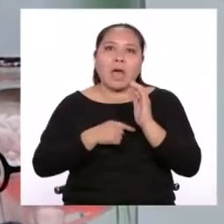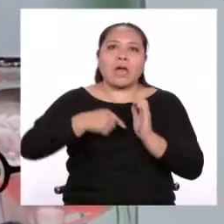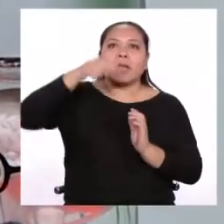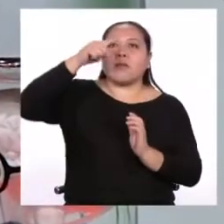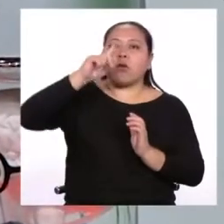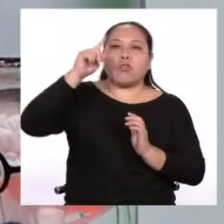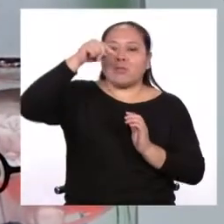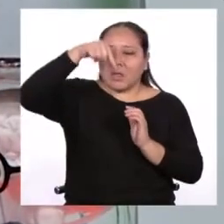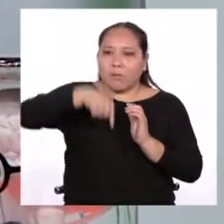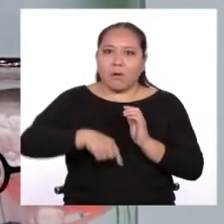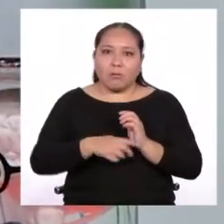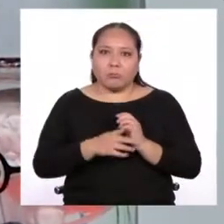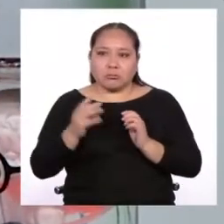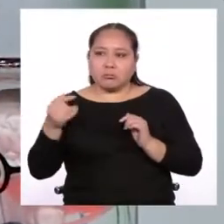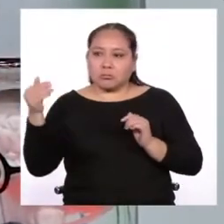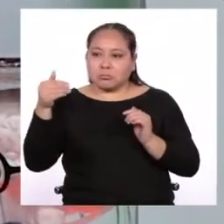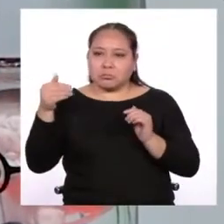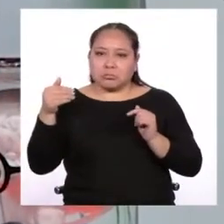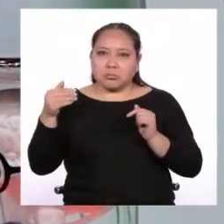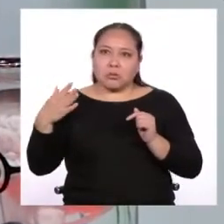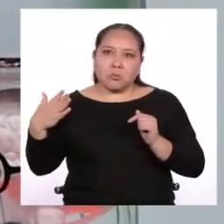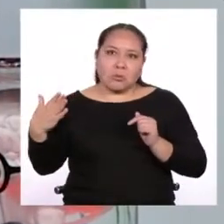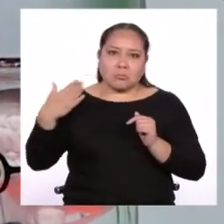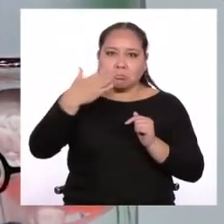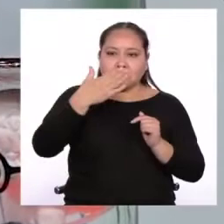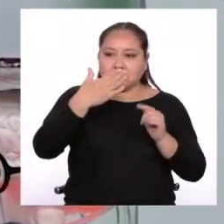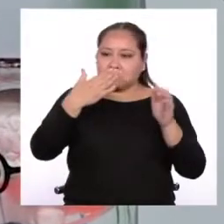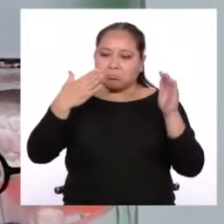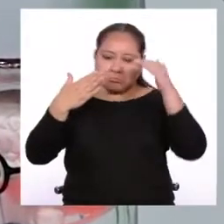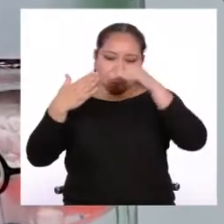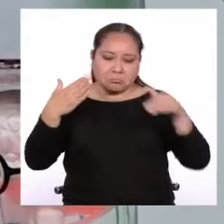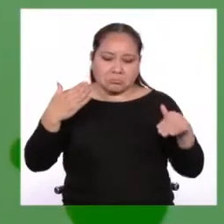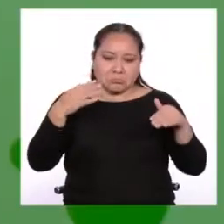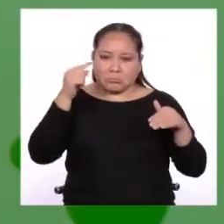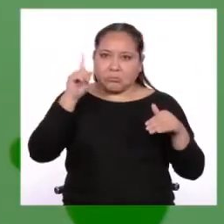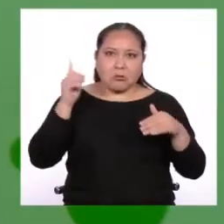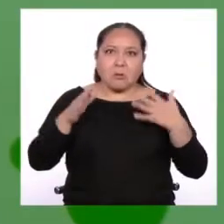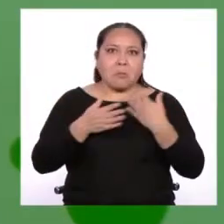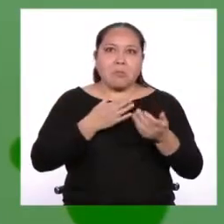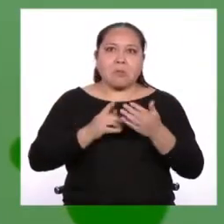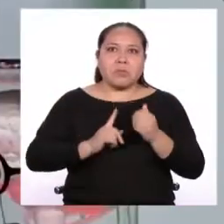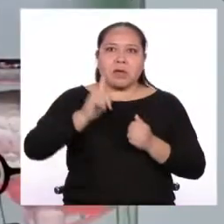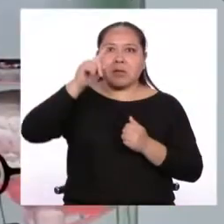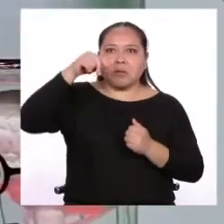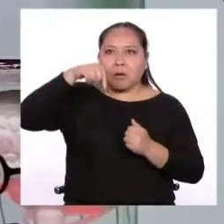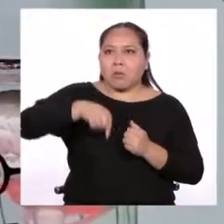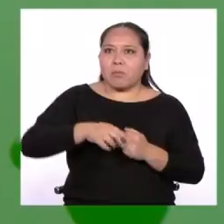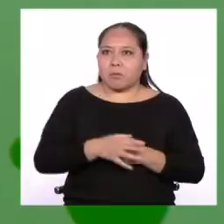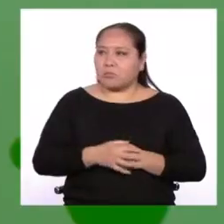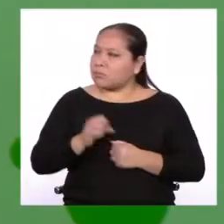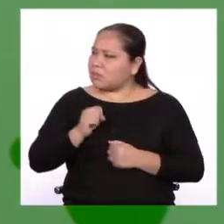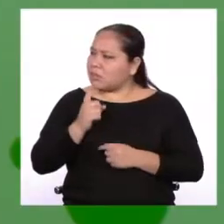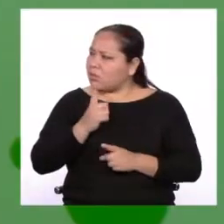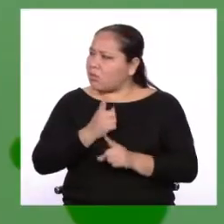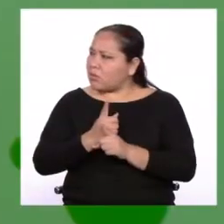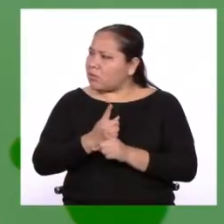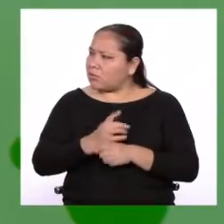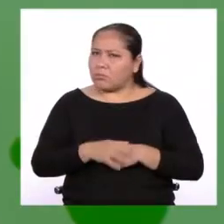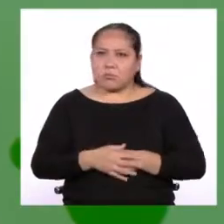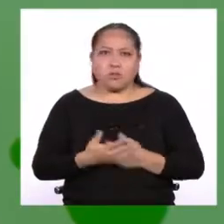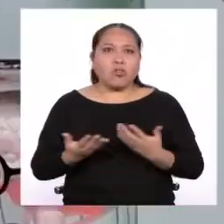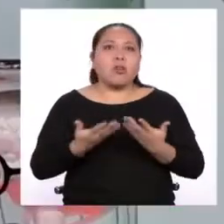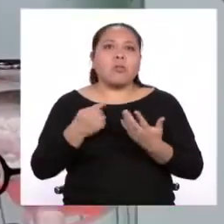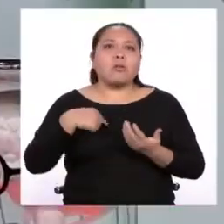pelota, desde cualquier punto puedes llegar en línea recta a cualquier otro. No importa el arriba o el abajo. Sí, estás en lo cierto. ¿Dónde estamos